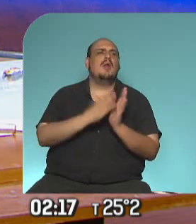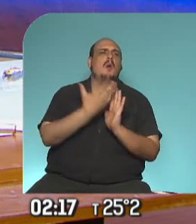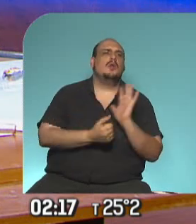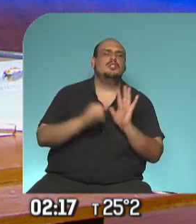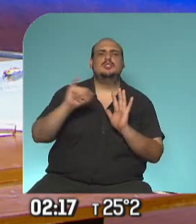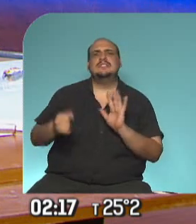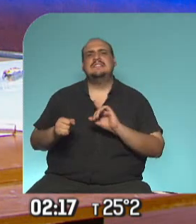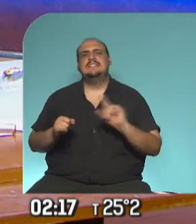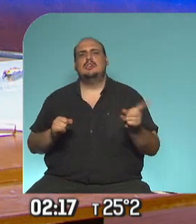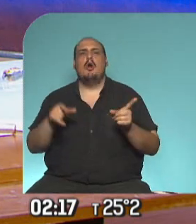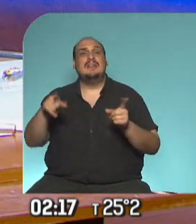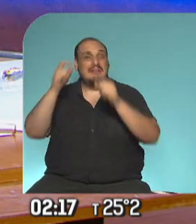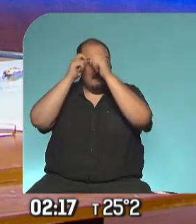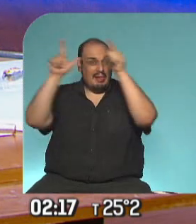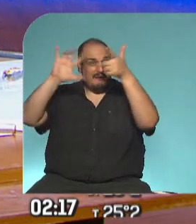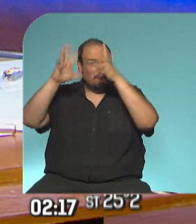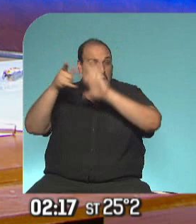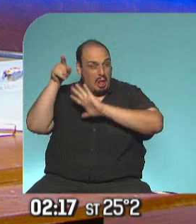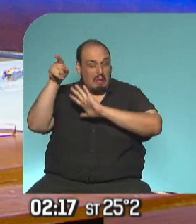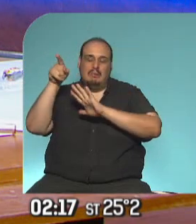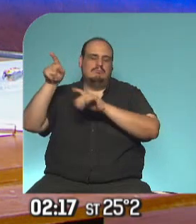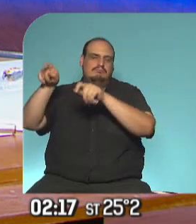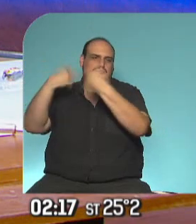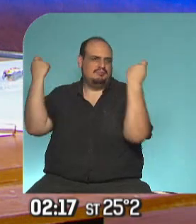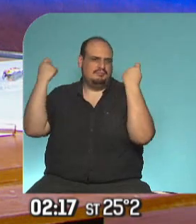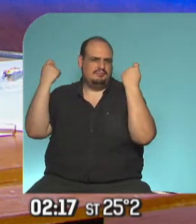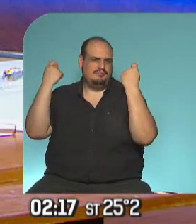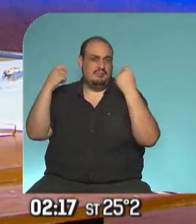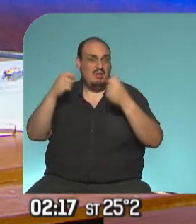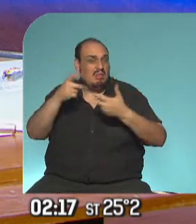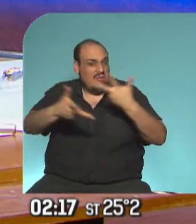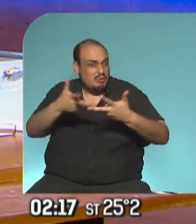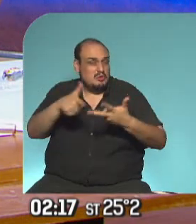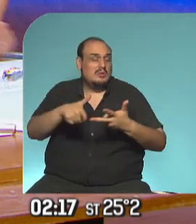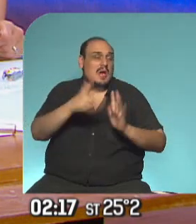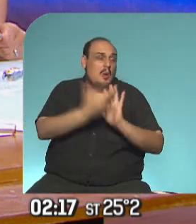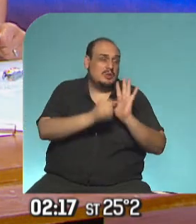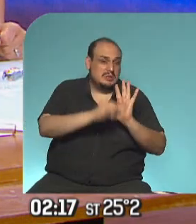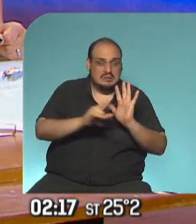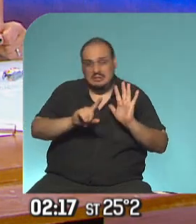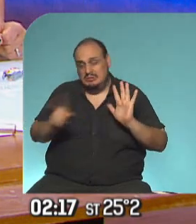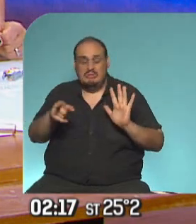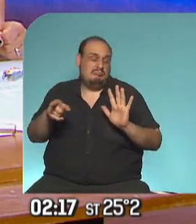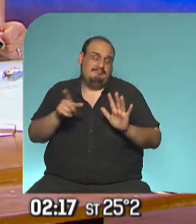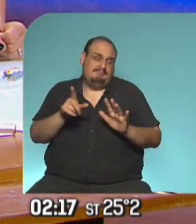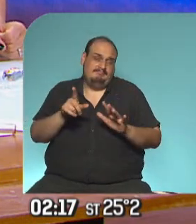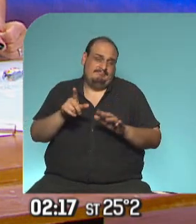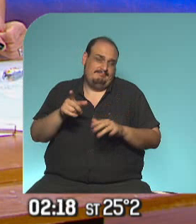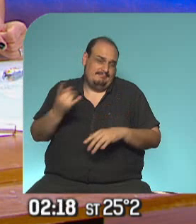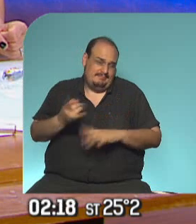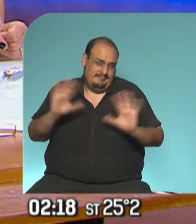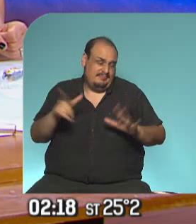no es esa la discusión no es aborto sí aborto no porque los abortos lamentablemente existen y van a seguir